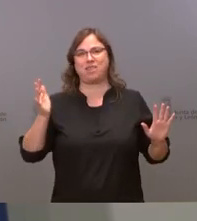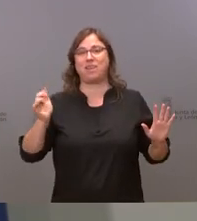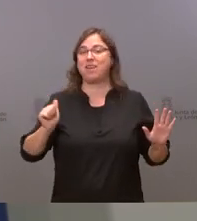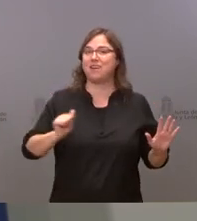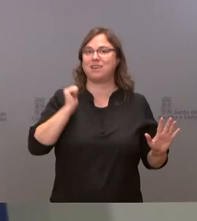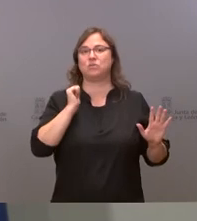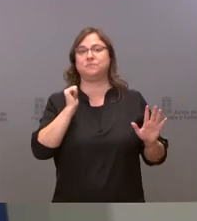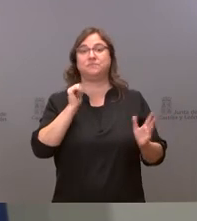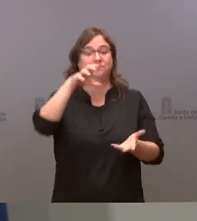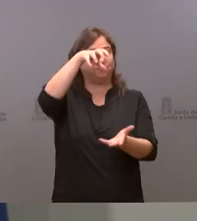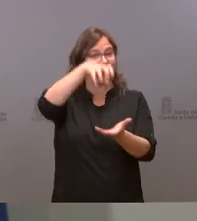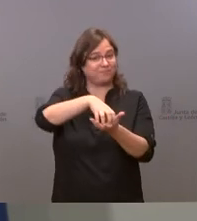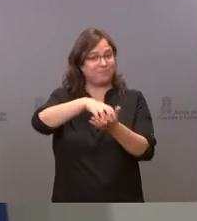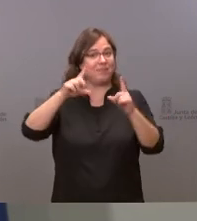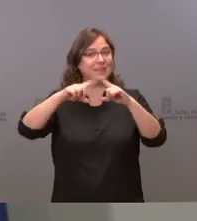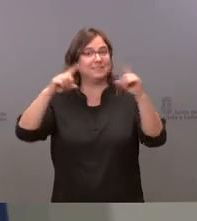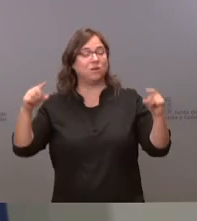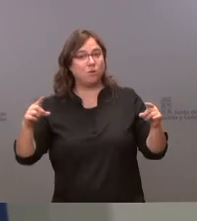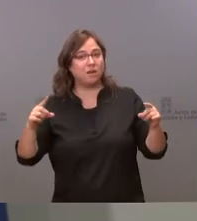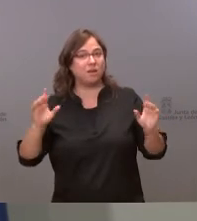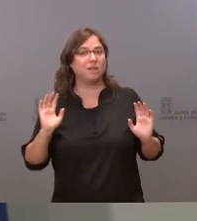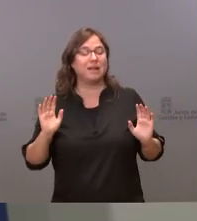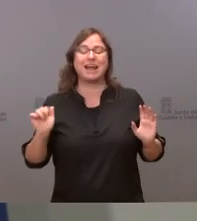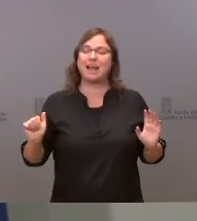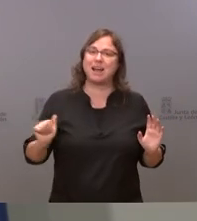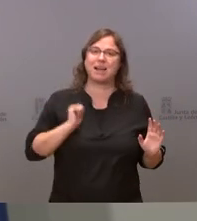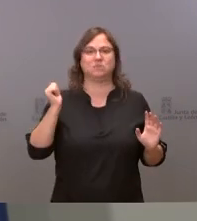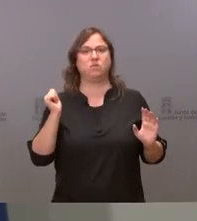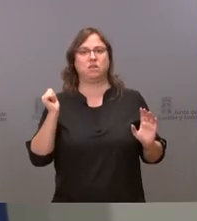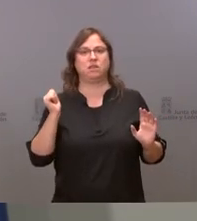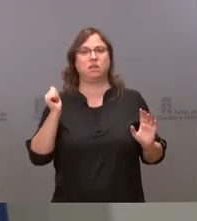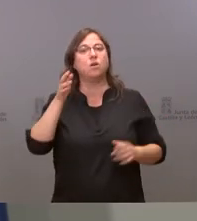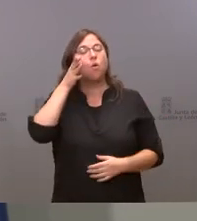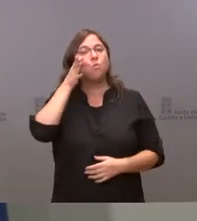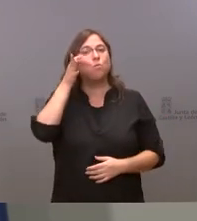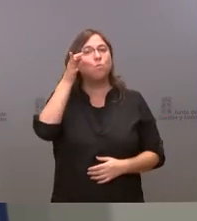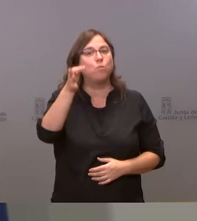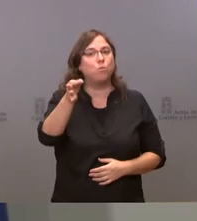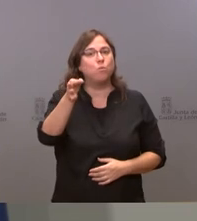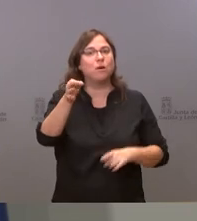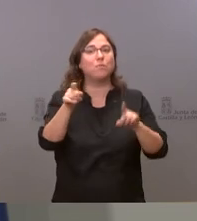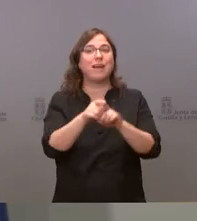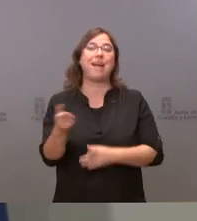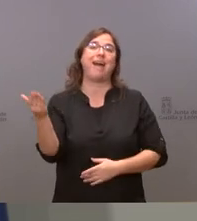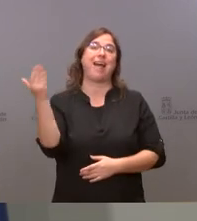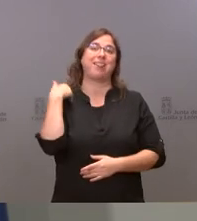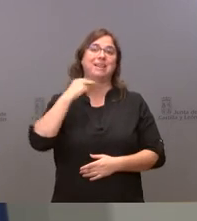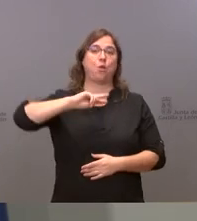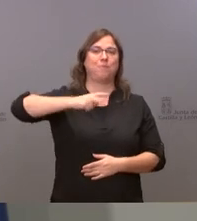instalaciones que había en Segovia vaya usted qué casualidad el pueblo de la anterior vicepresidenta